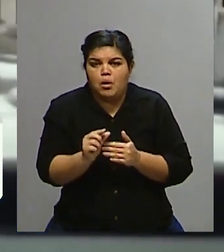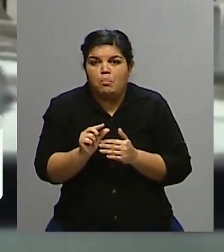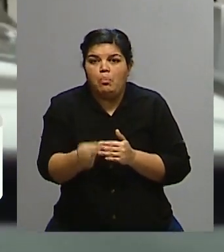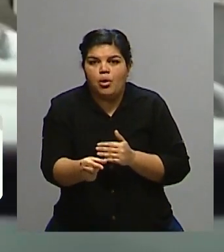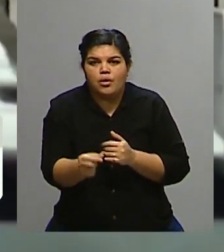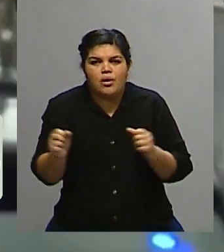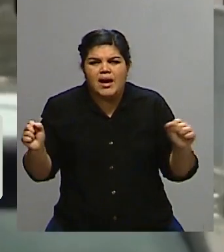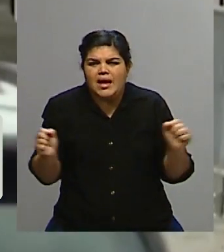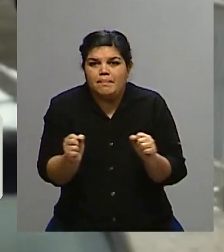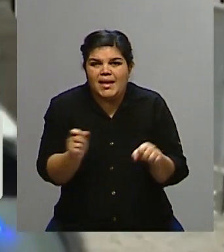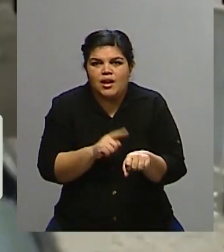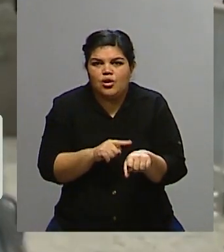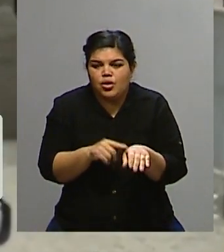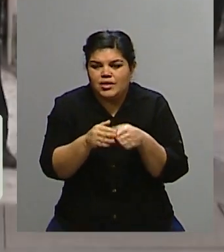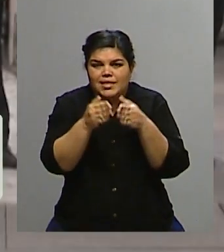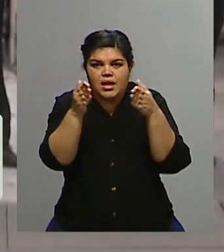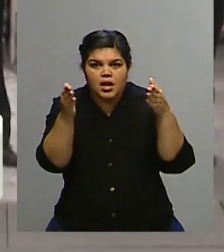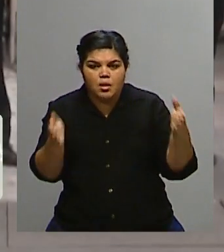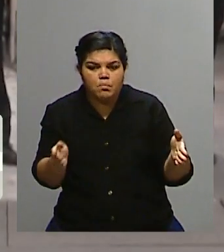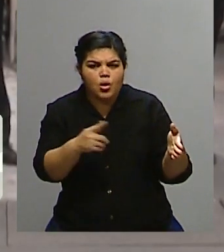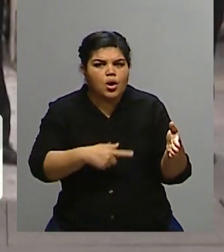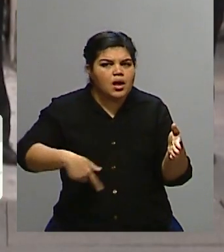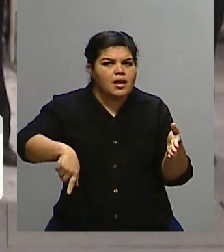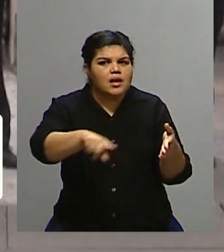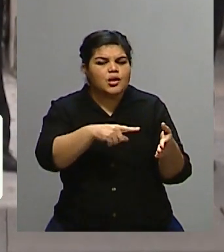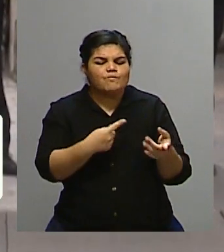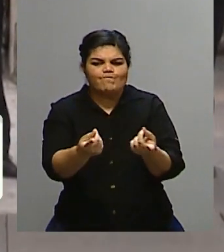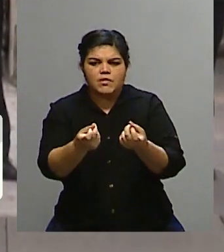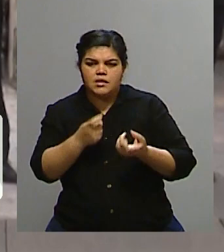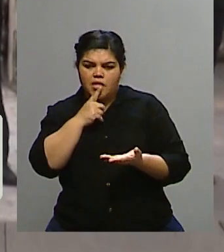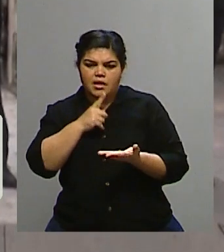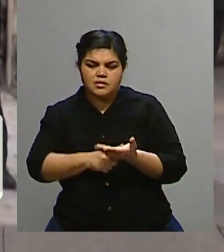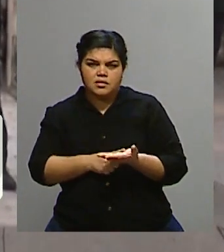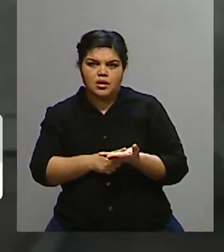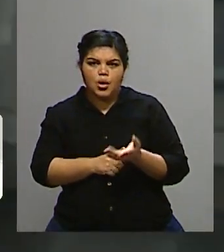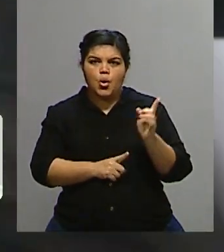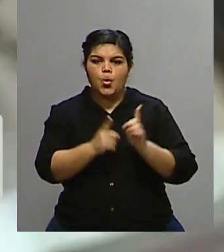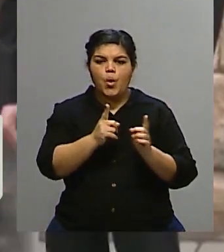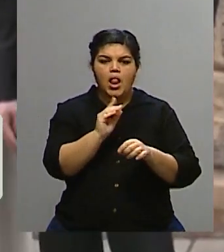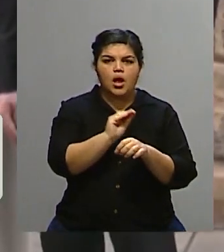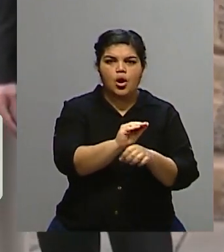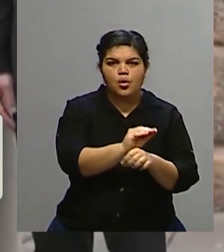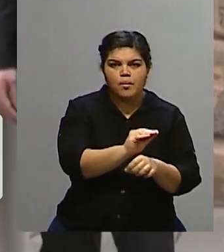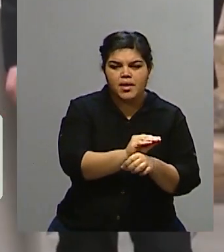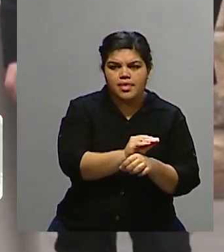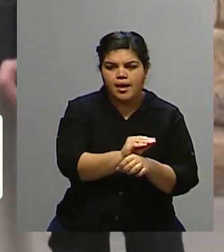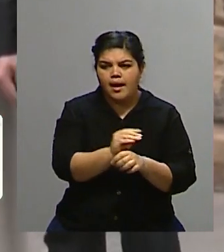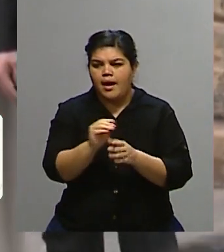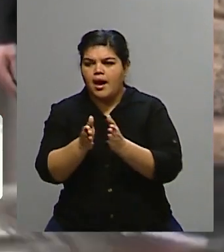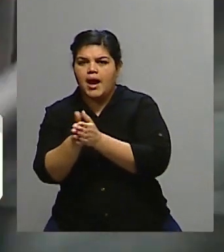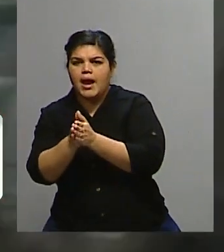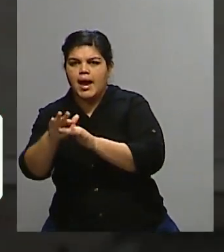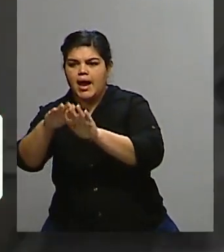casas en lugares que pueden ser muy fríos y comer, que en inglés además hace un juego de palabras de eating